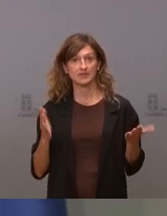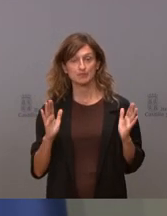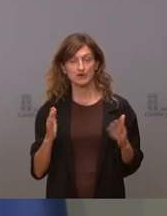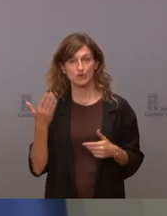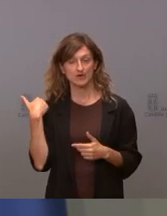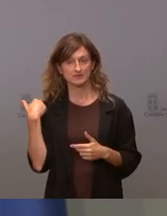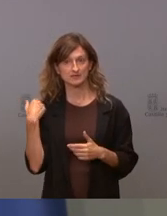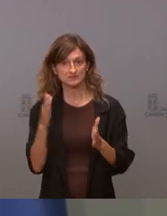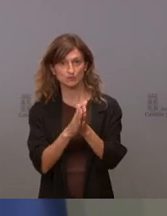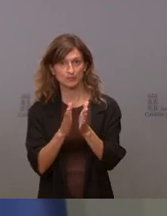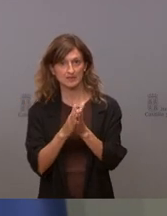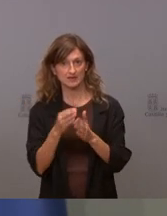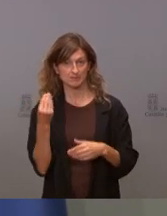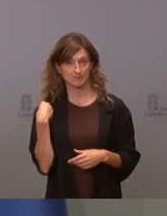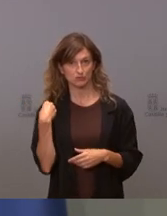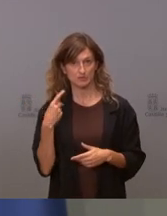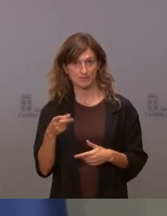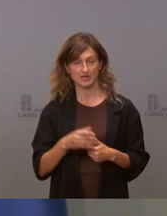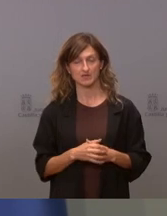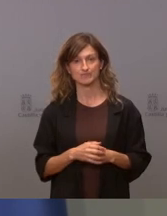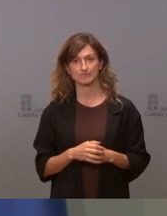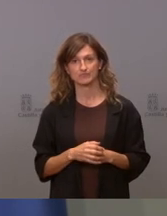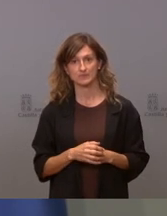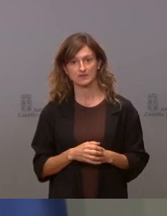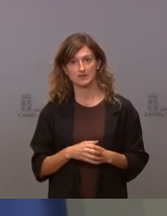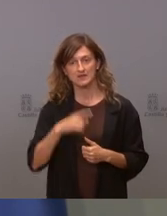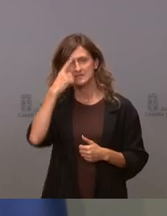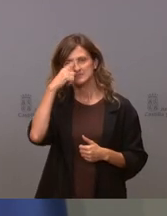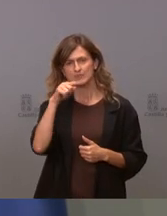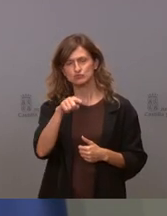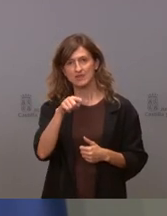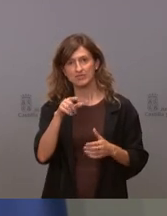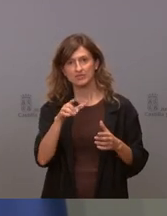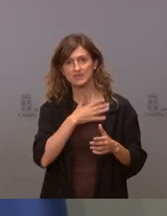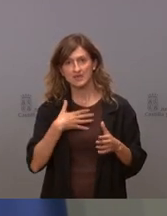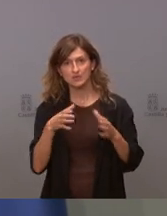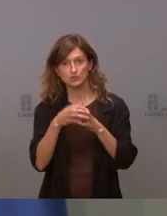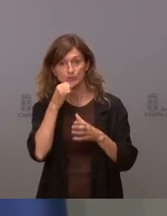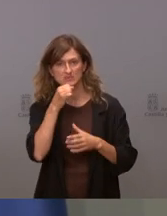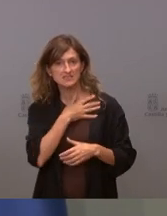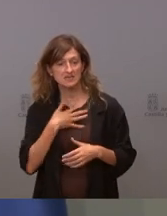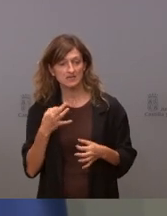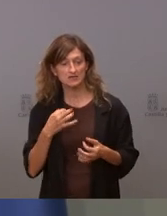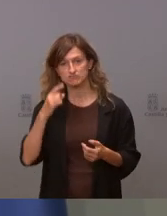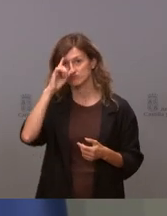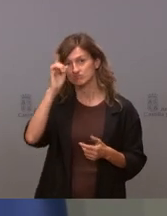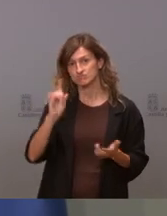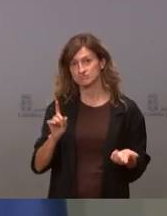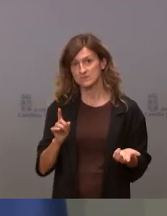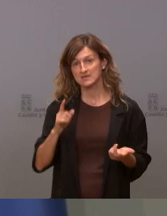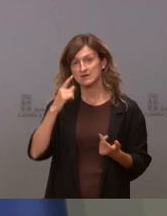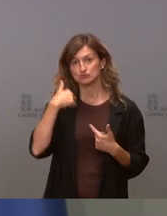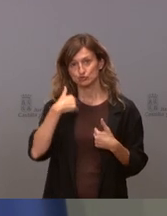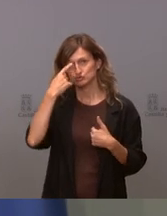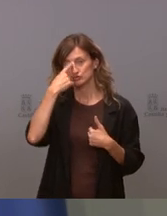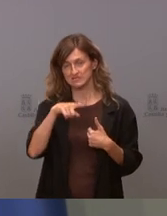antes una compañera ¿sabe usted lo que pretende el Partido Socialista? o sea yo y lo saben